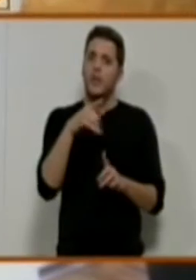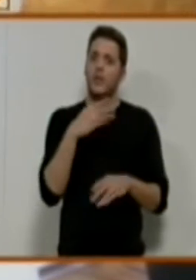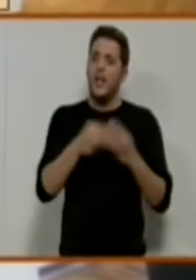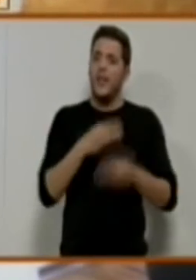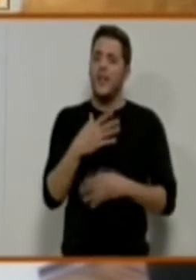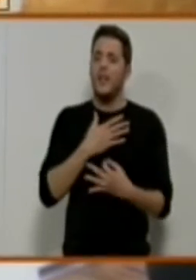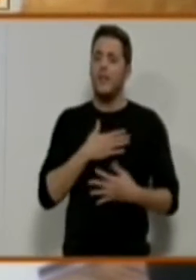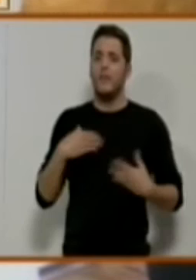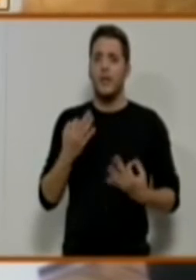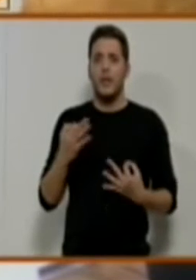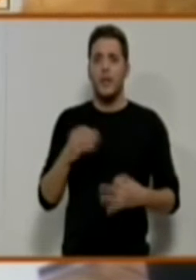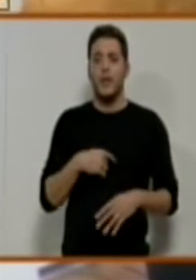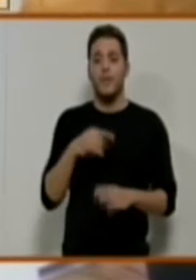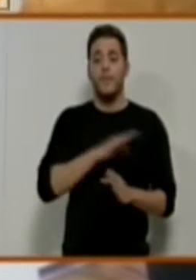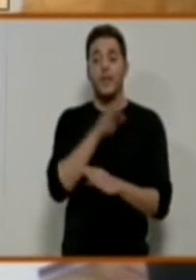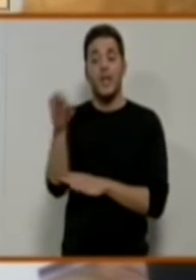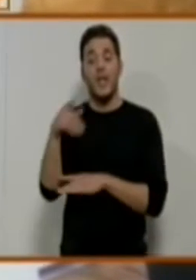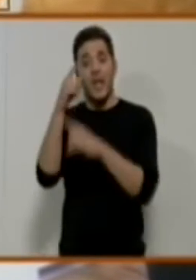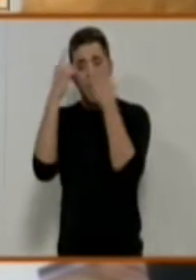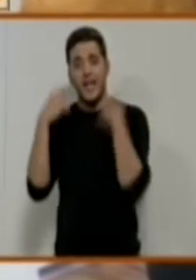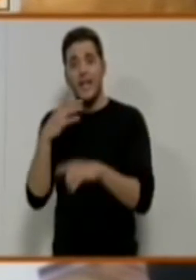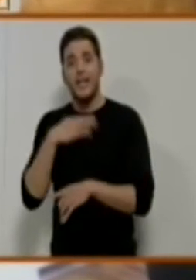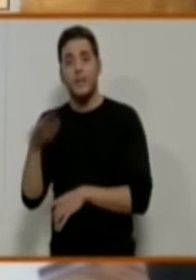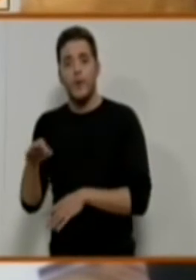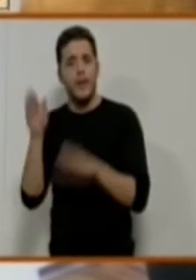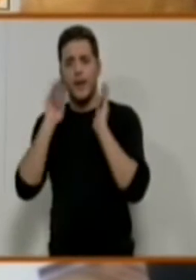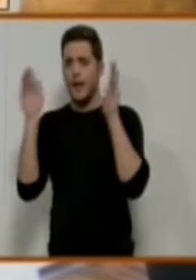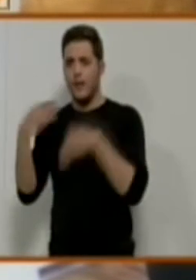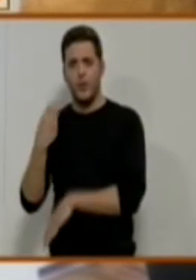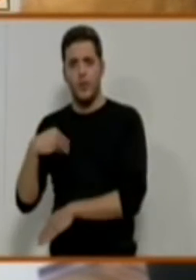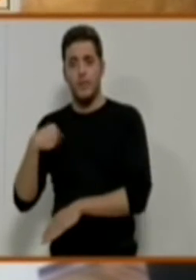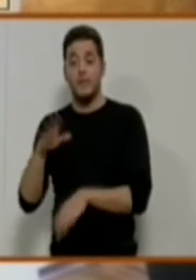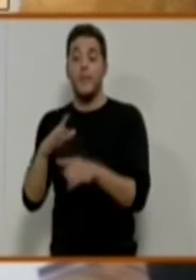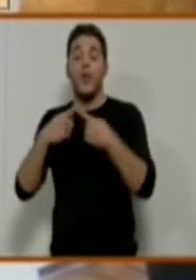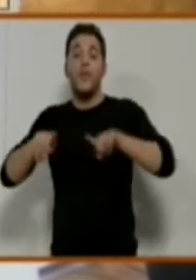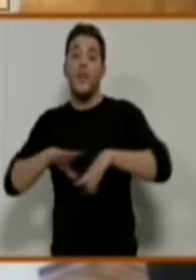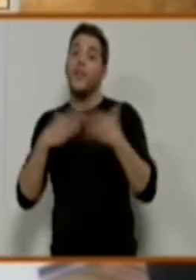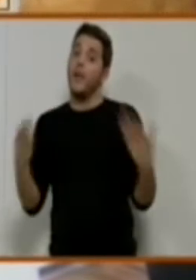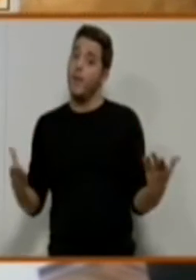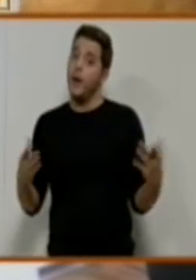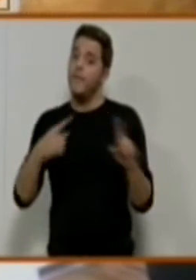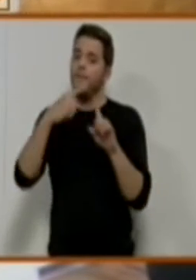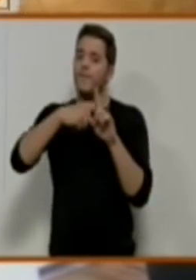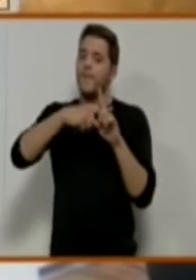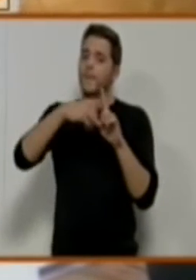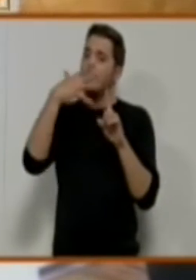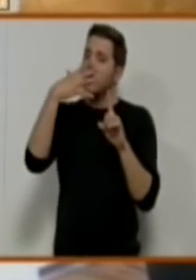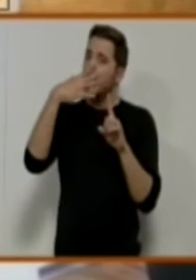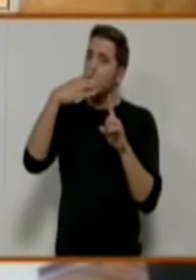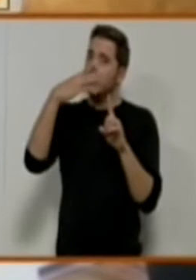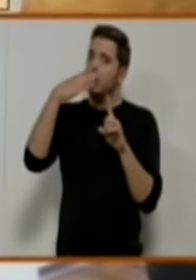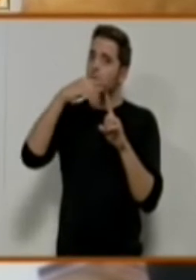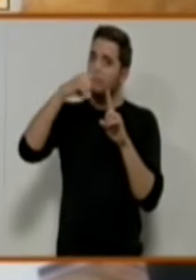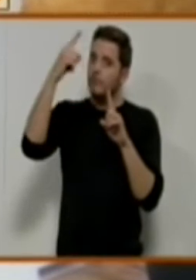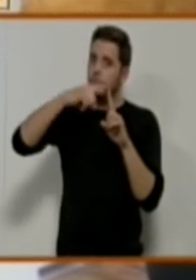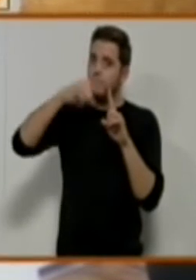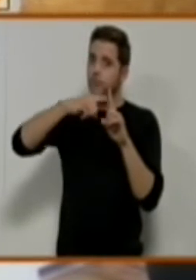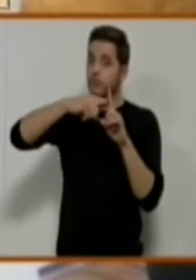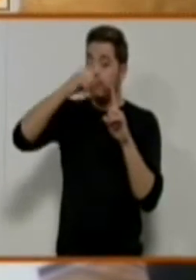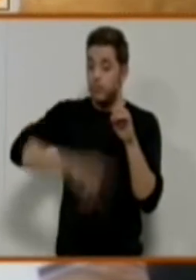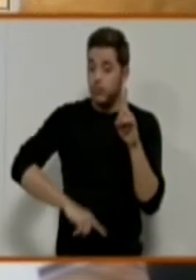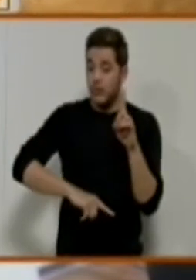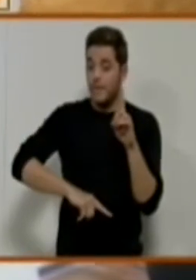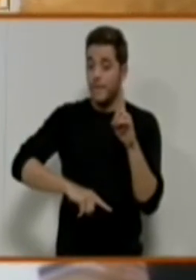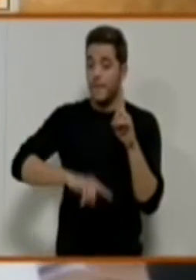igualmente, tienen la misma atención. La diferencia es que cuando baja de los 5 grados, Caritas desplaza a la